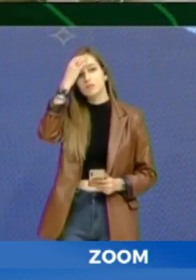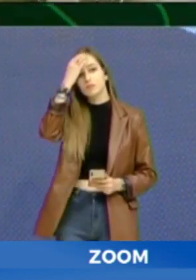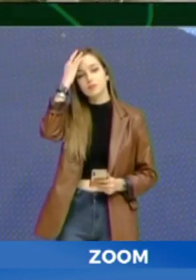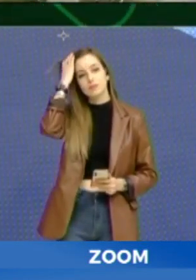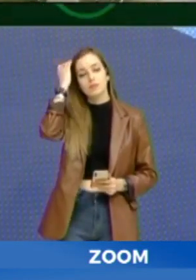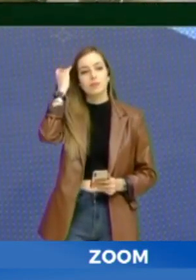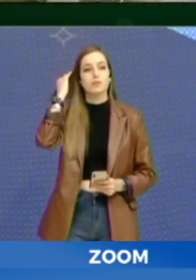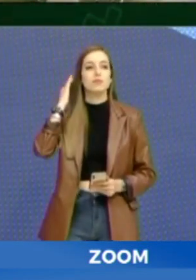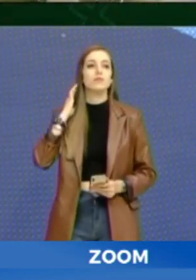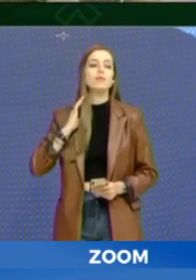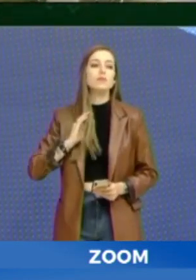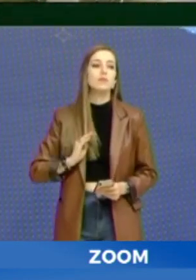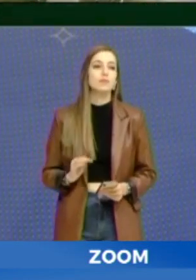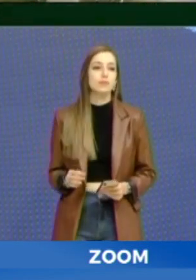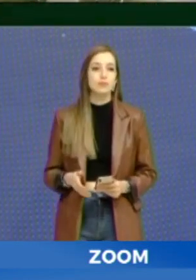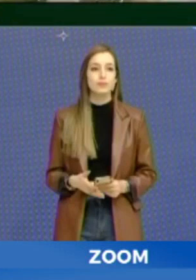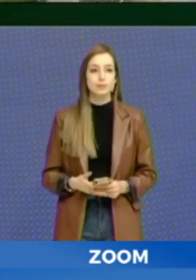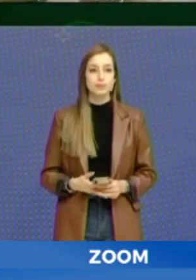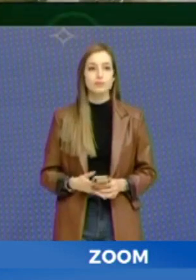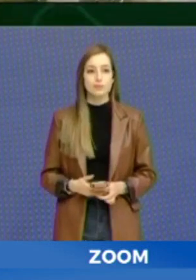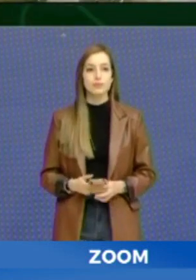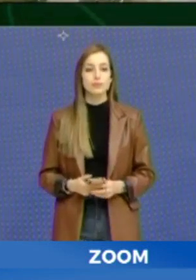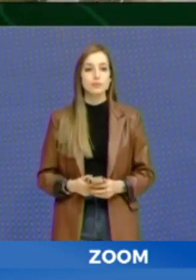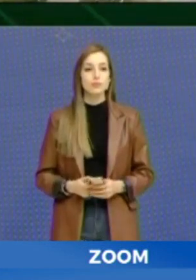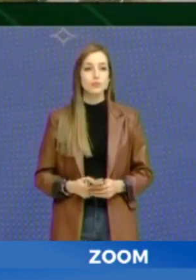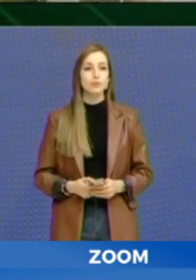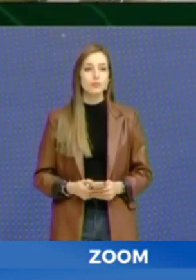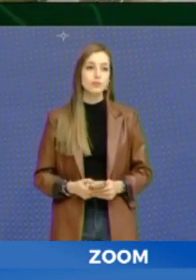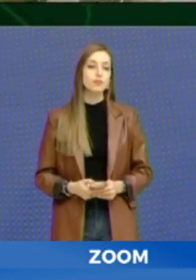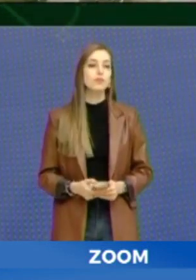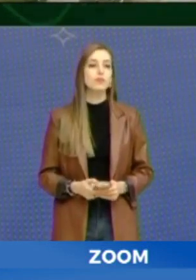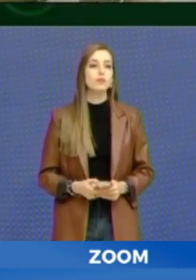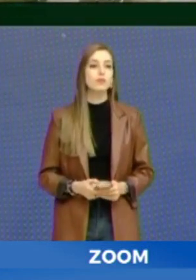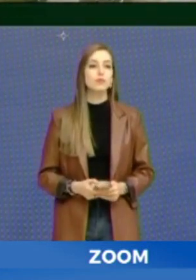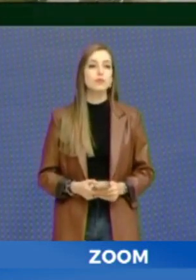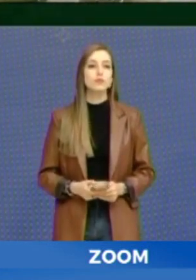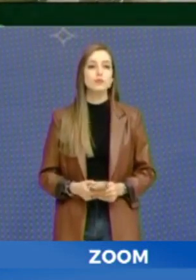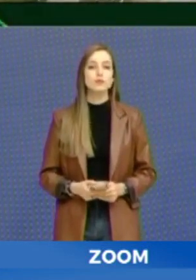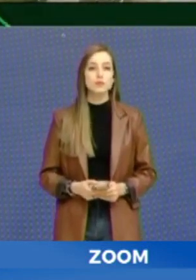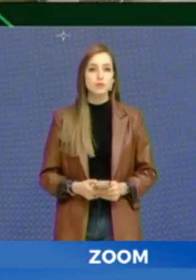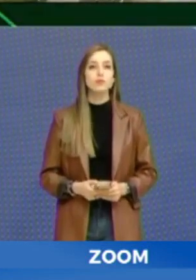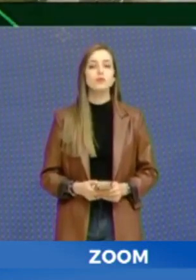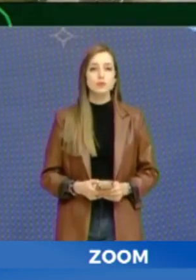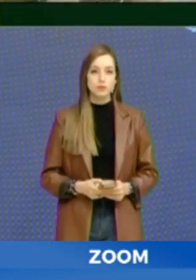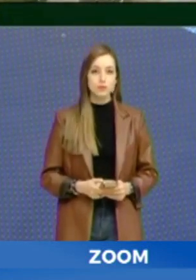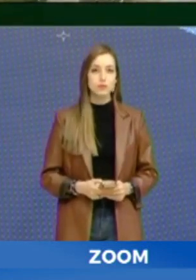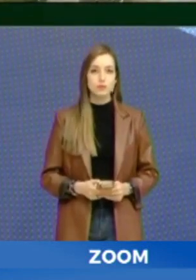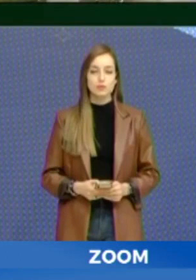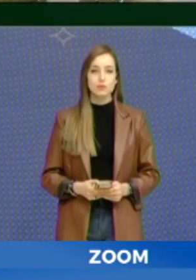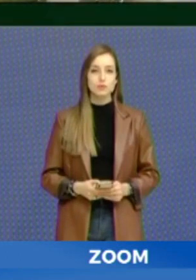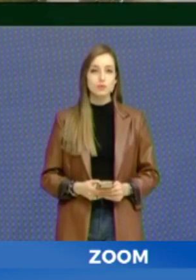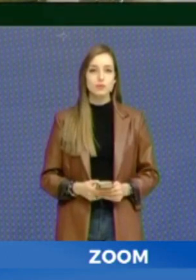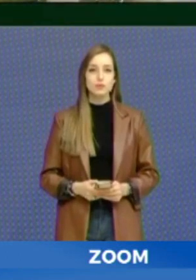la pandemia nos atravesó de una manera particular y al pasar cinco años también hay muchas personas que